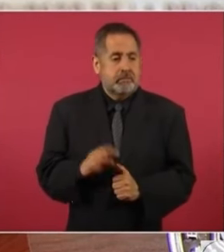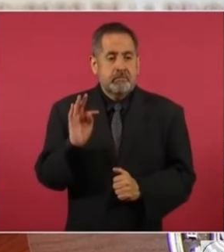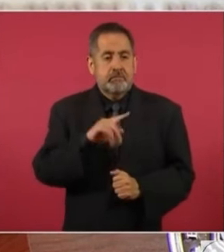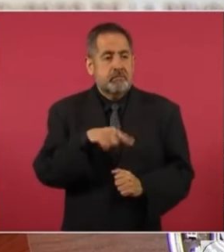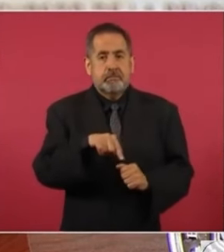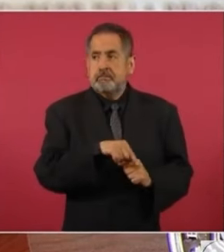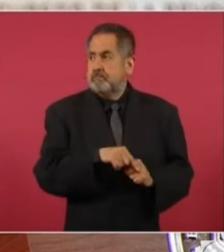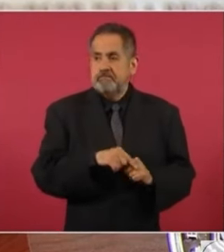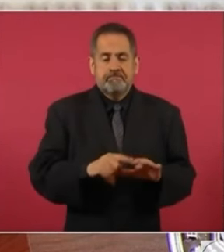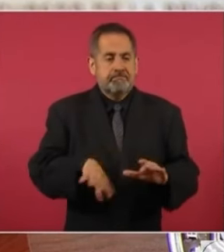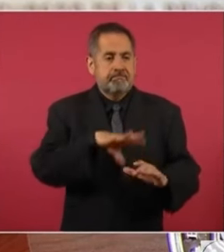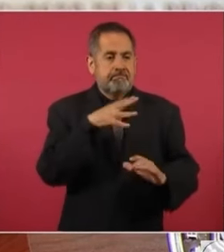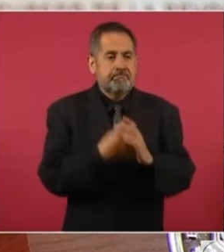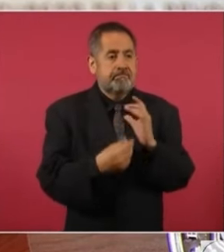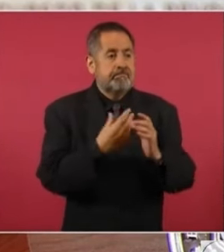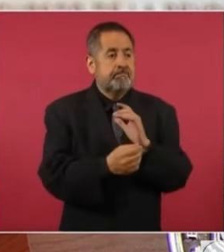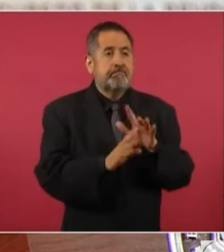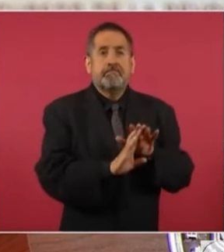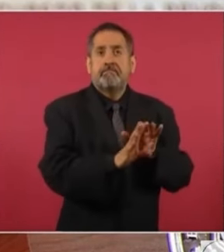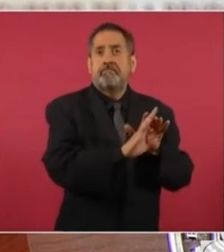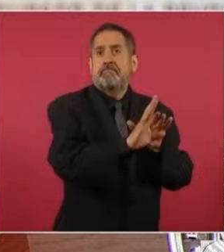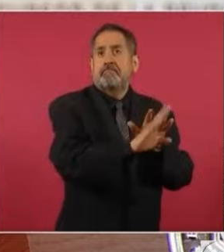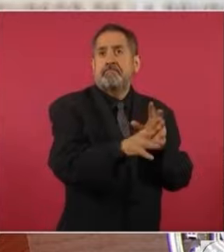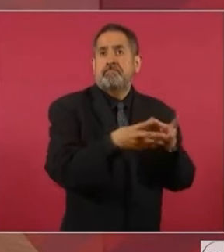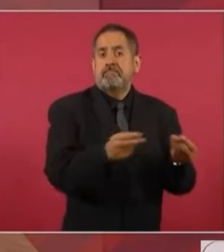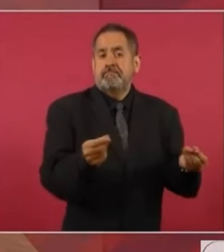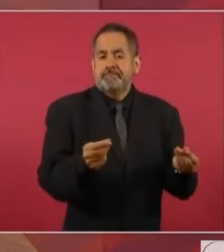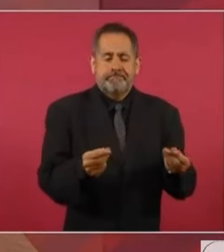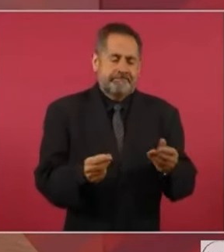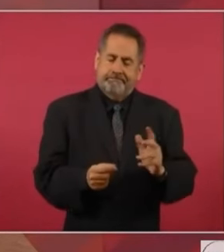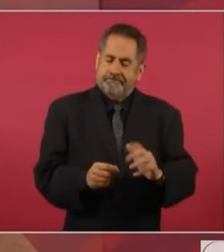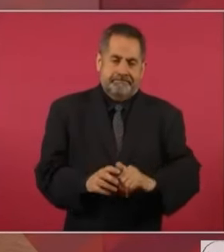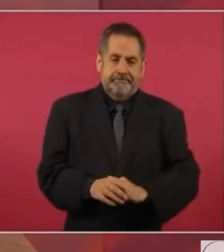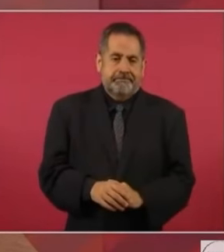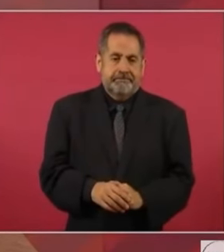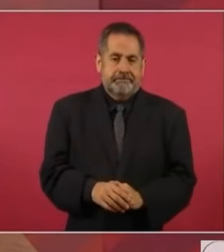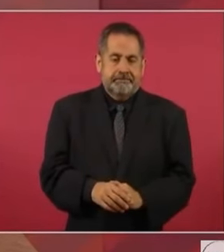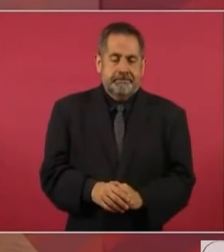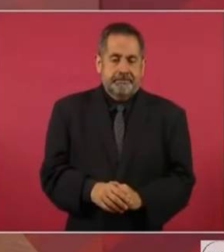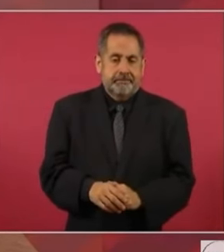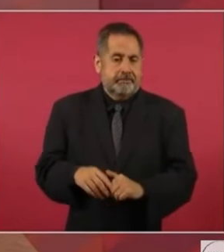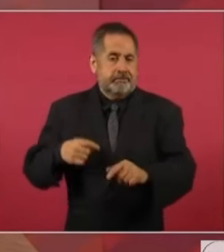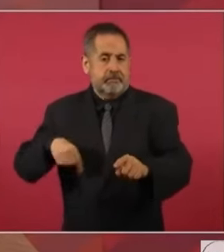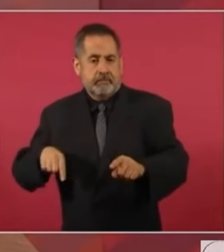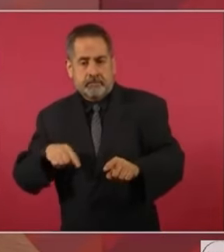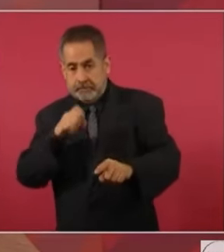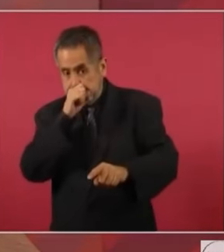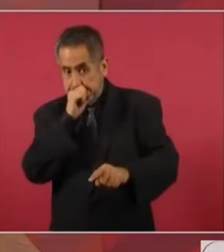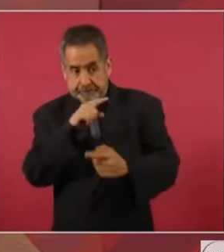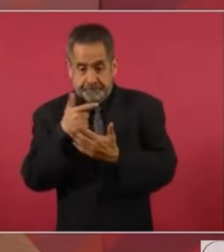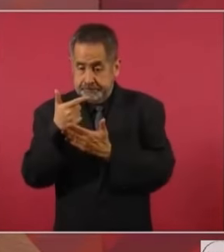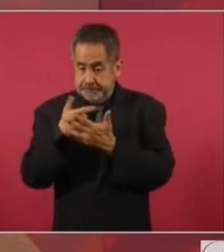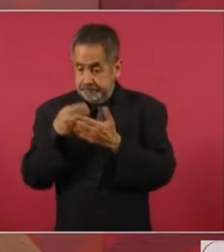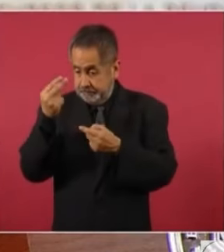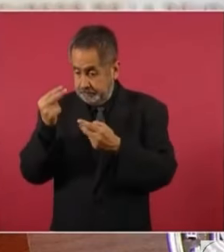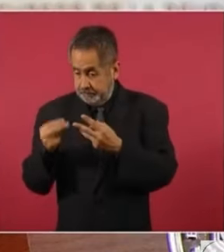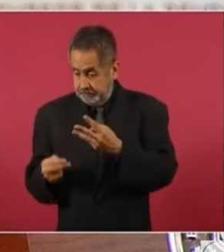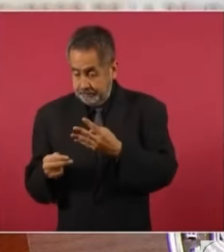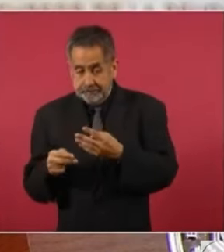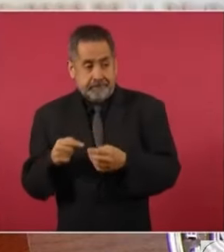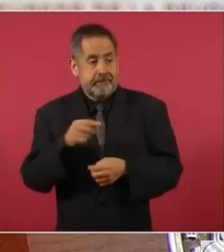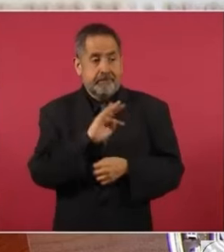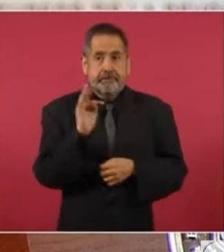los que estaban señalados